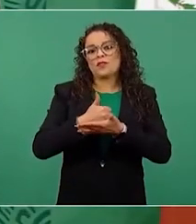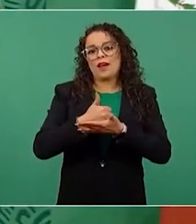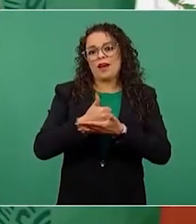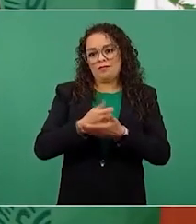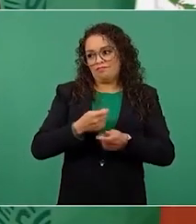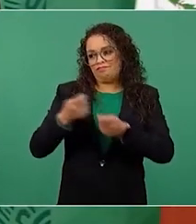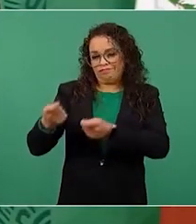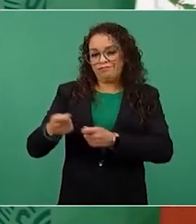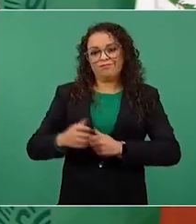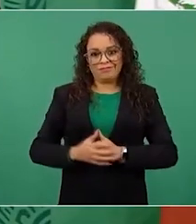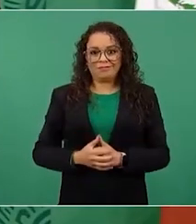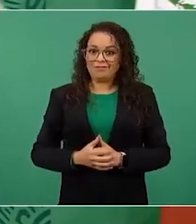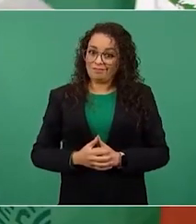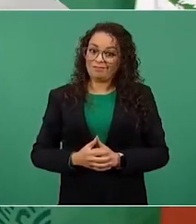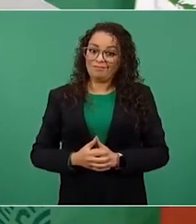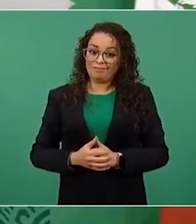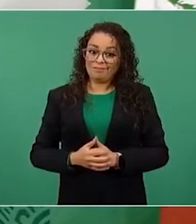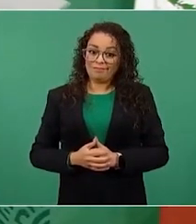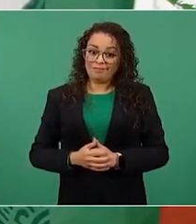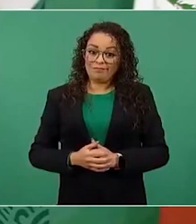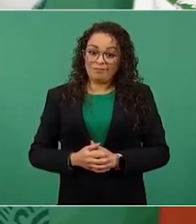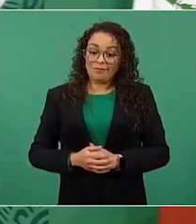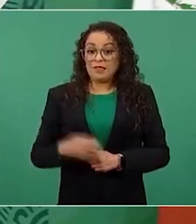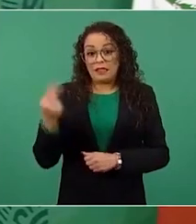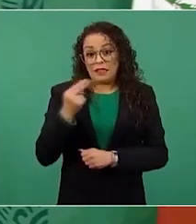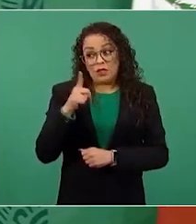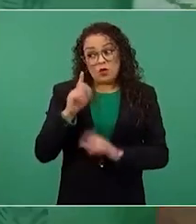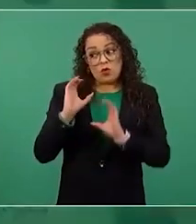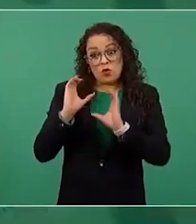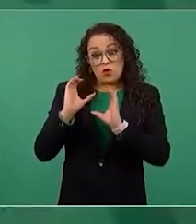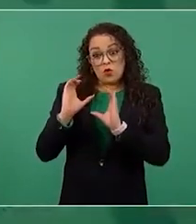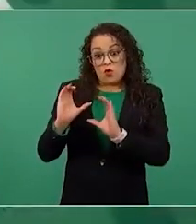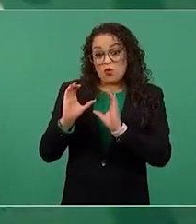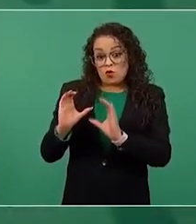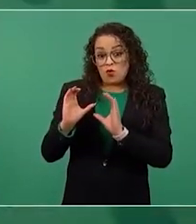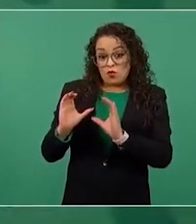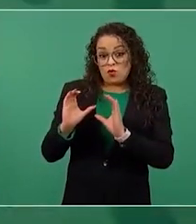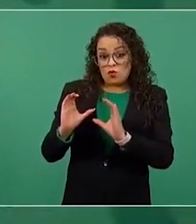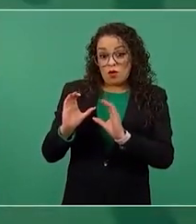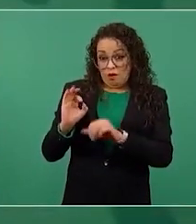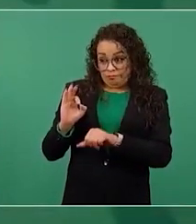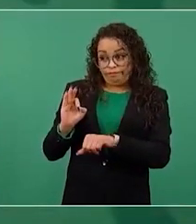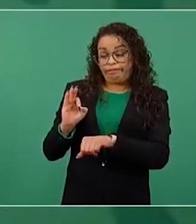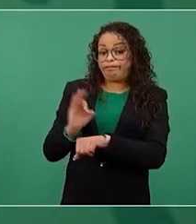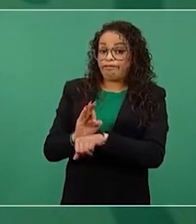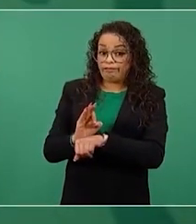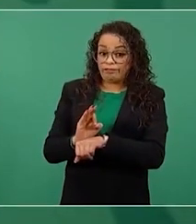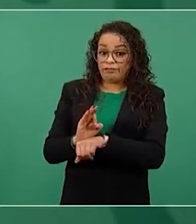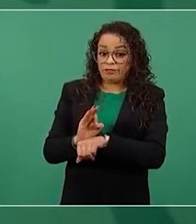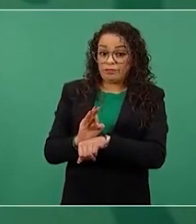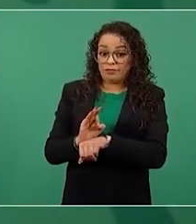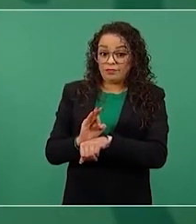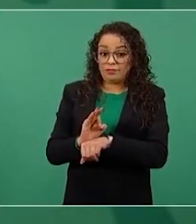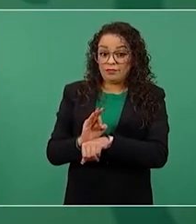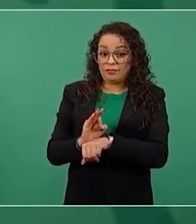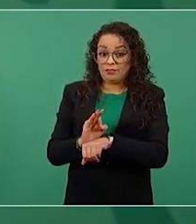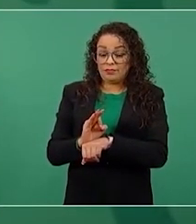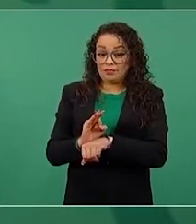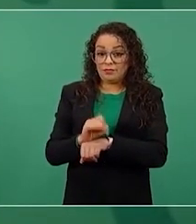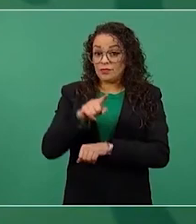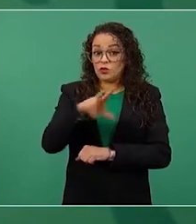y cuídalo cuídalo protégelo no le hagas preguntas